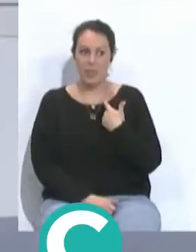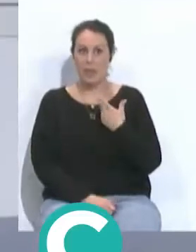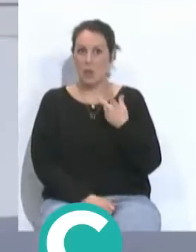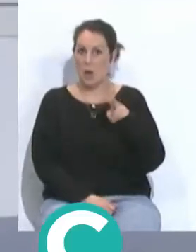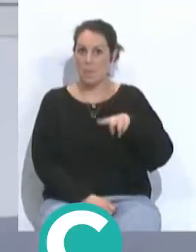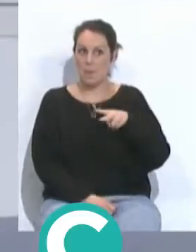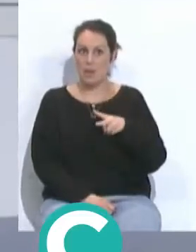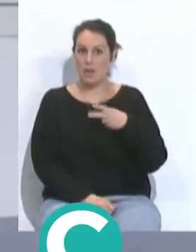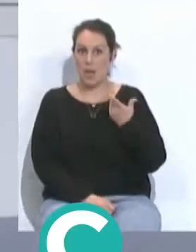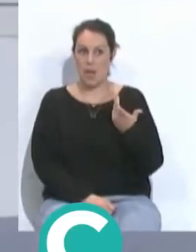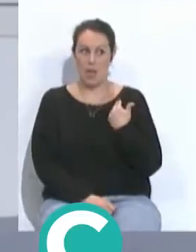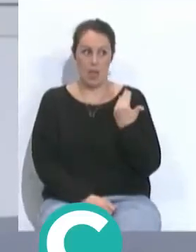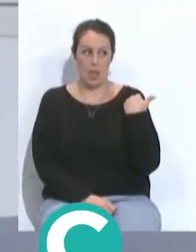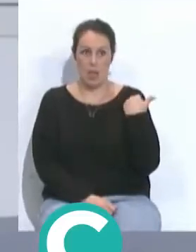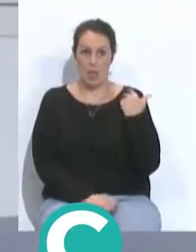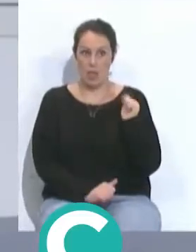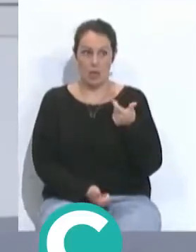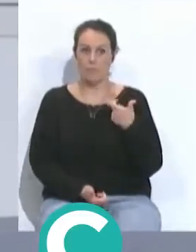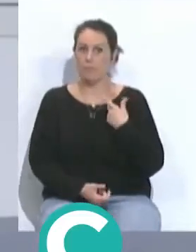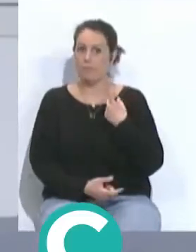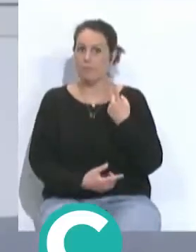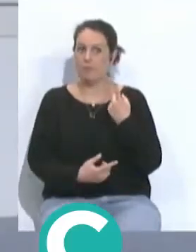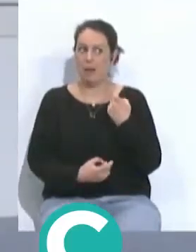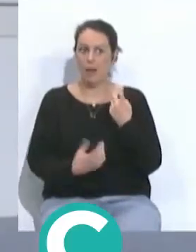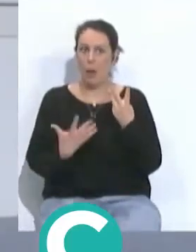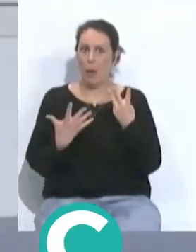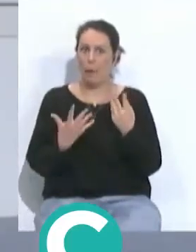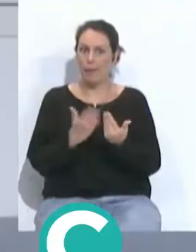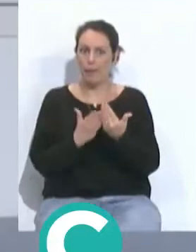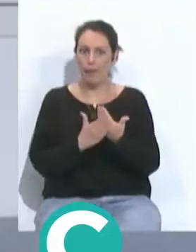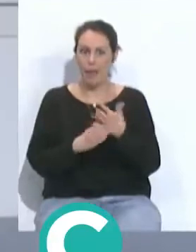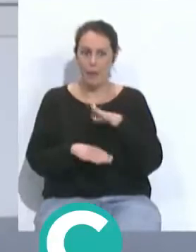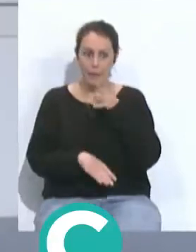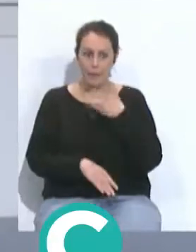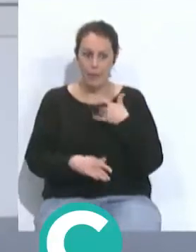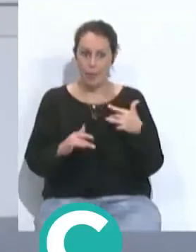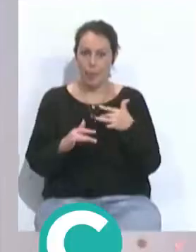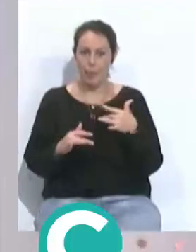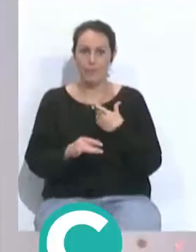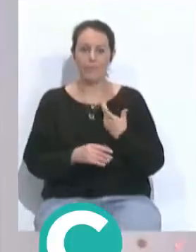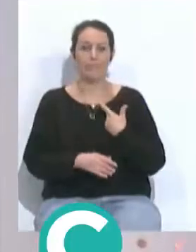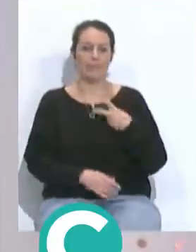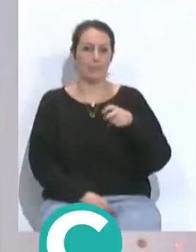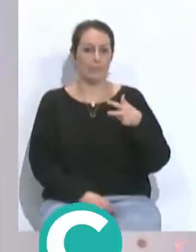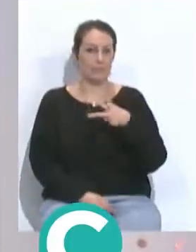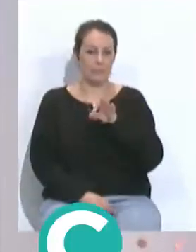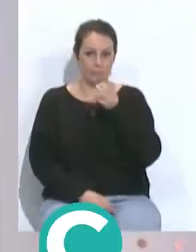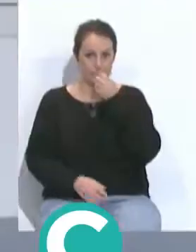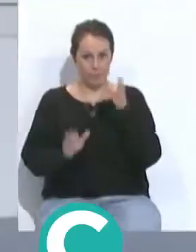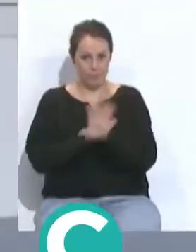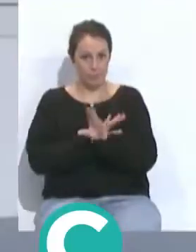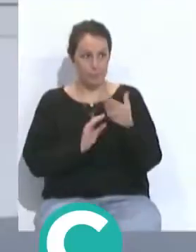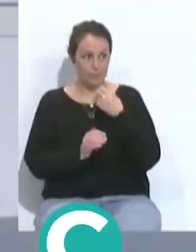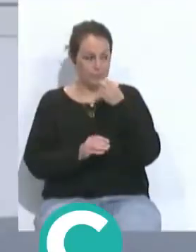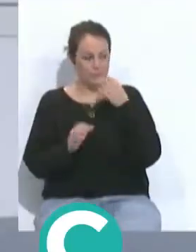meses y resulta que nos quedan solamente ocho jornadas por disputar. Nacho Limón, muy buenas noches. Buenas noches, Hugo. Bueno, Nacho,